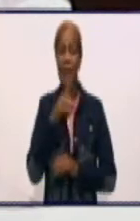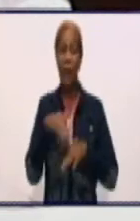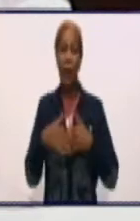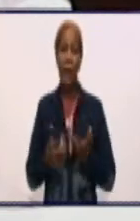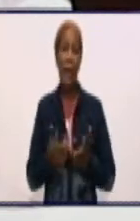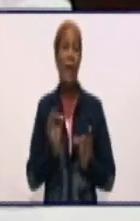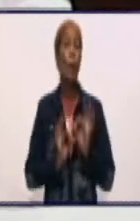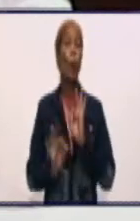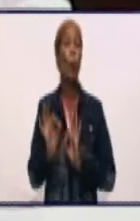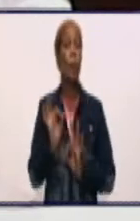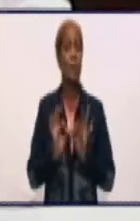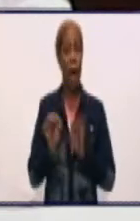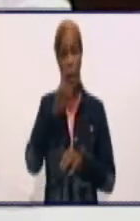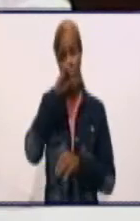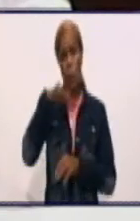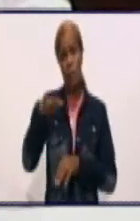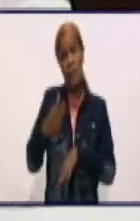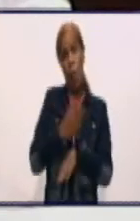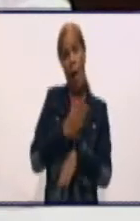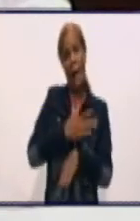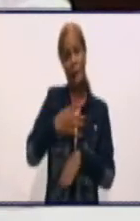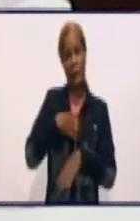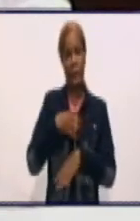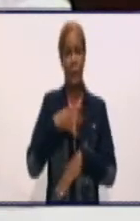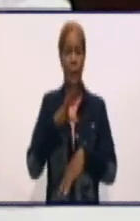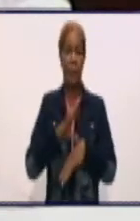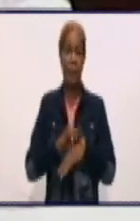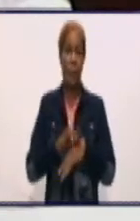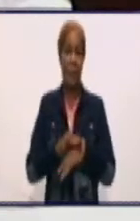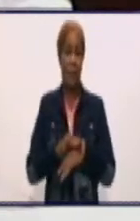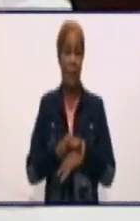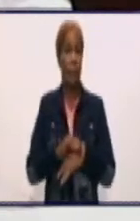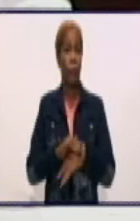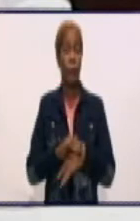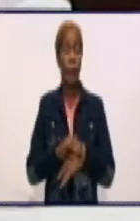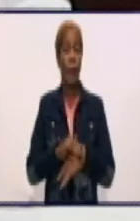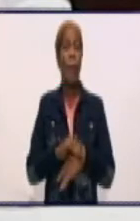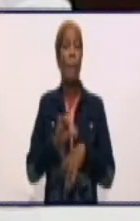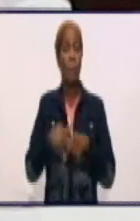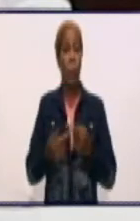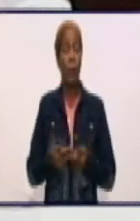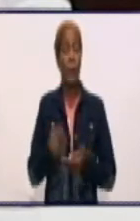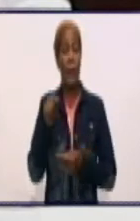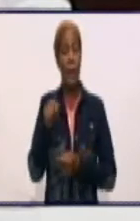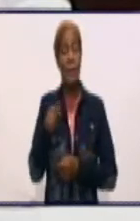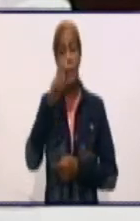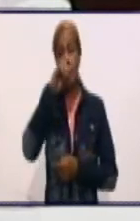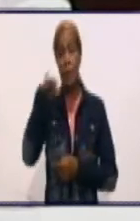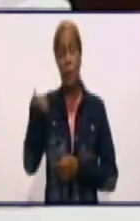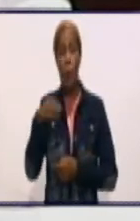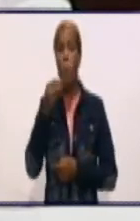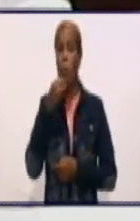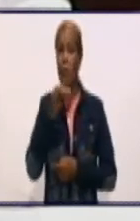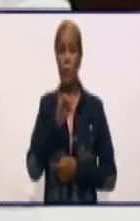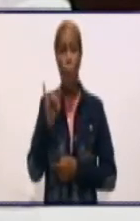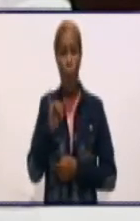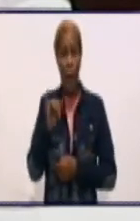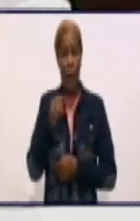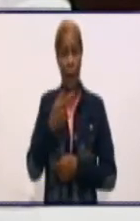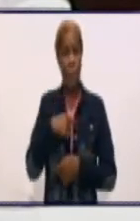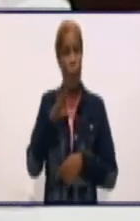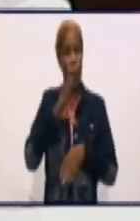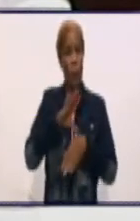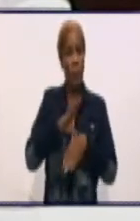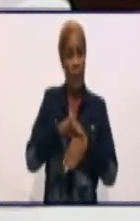infante se enferme de COVID-19 porque puede tener desde sintomatología leve, moderada,